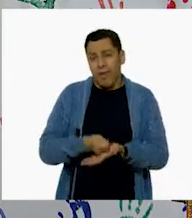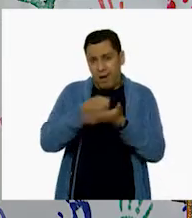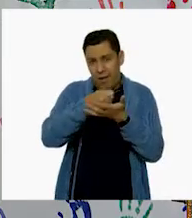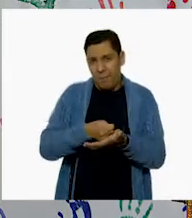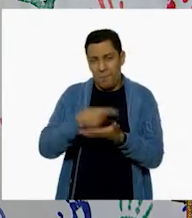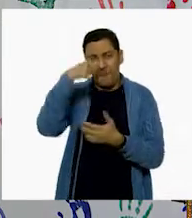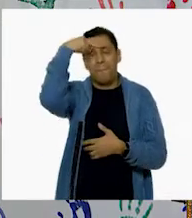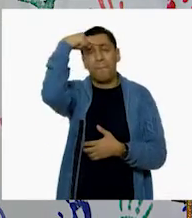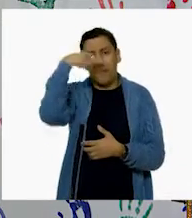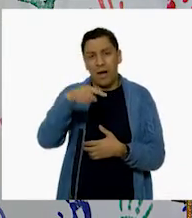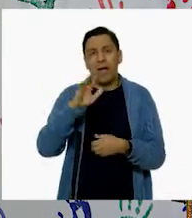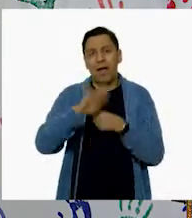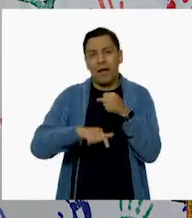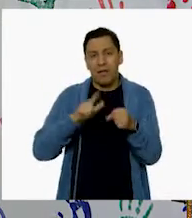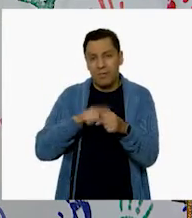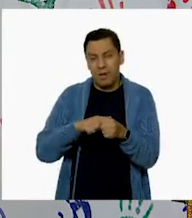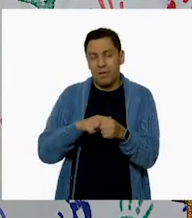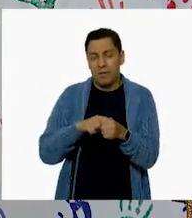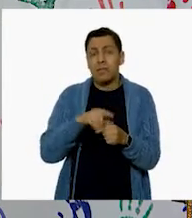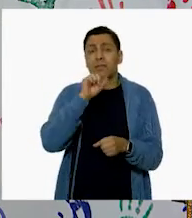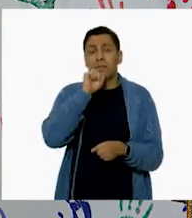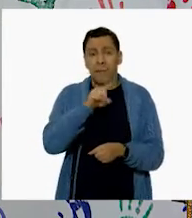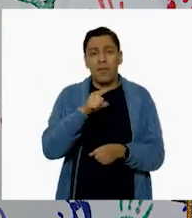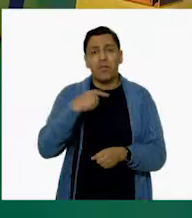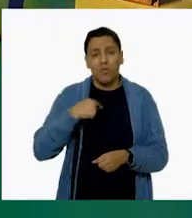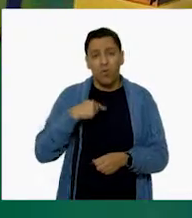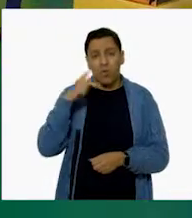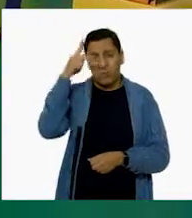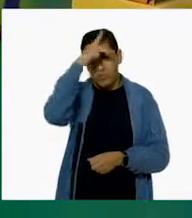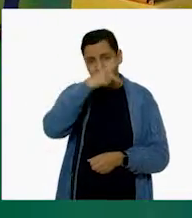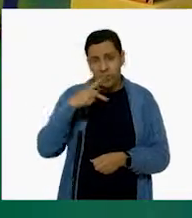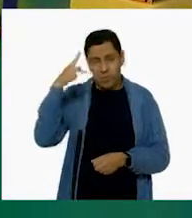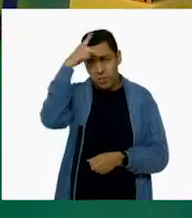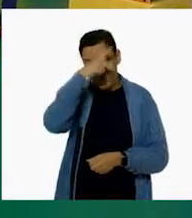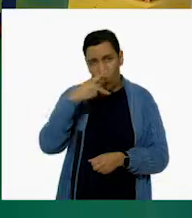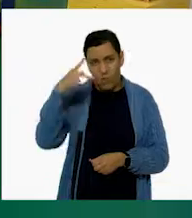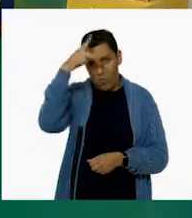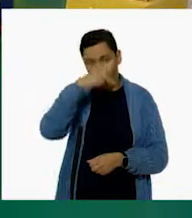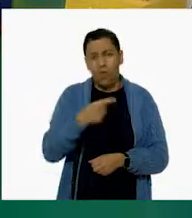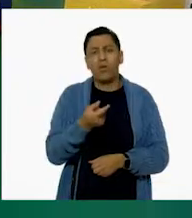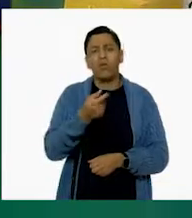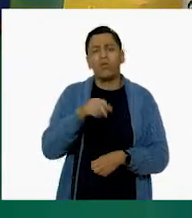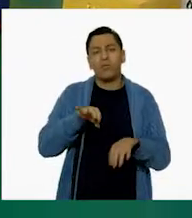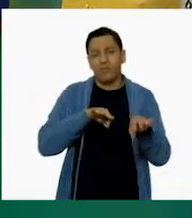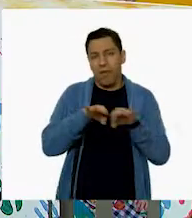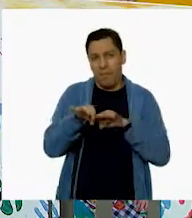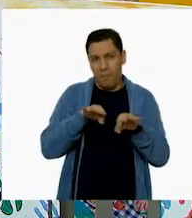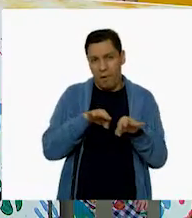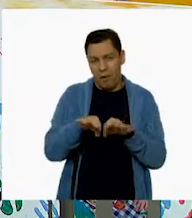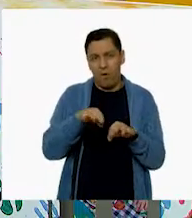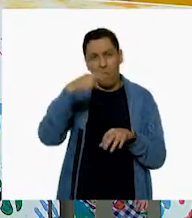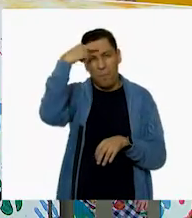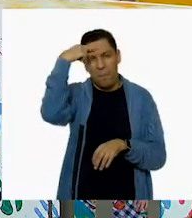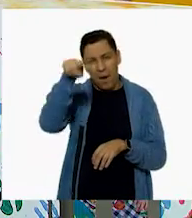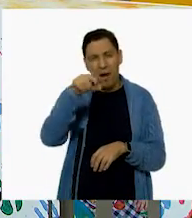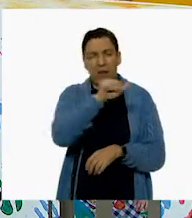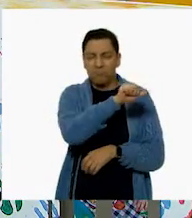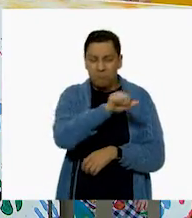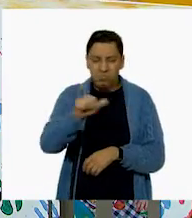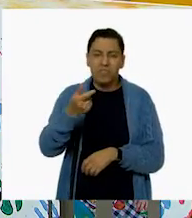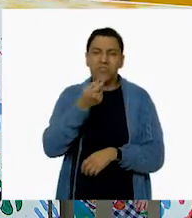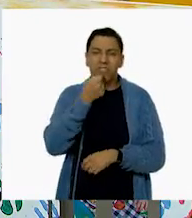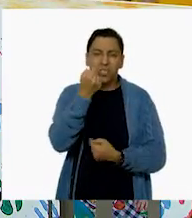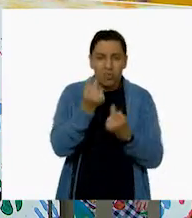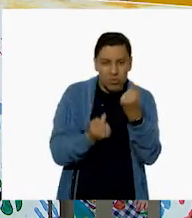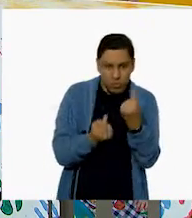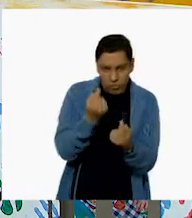y soy psicólogo. Ah. Y trabajo con niños. Guau, qué interesante. Oye, ¿y por qué